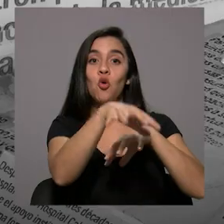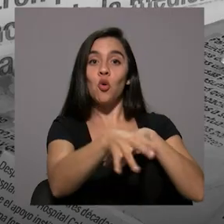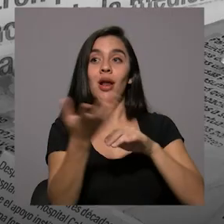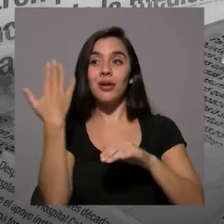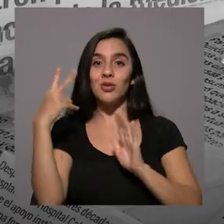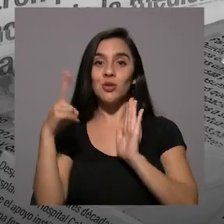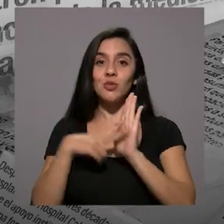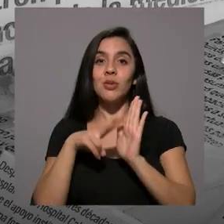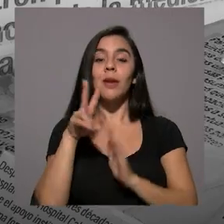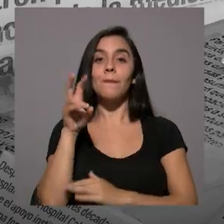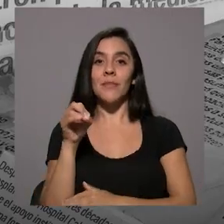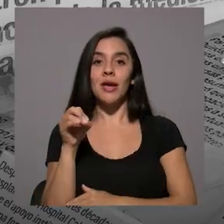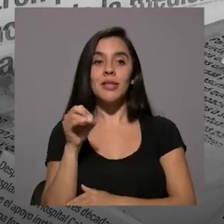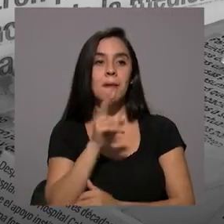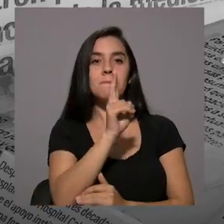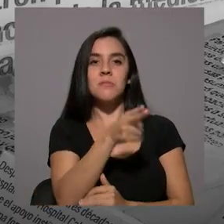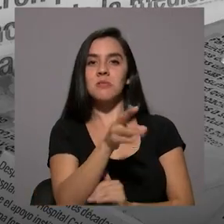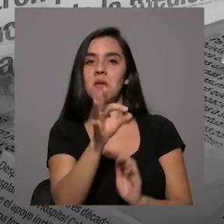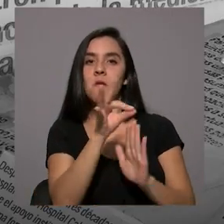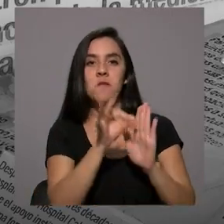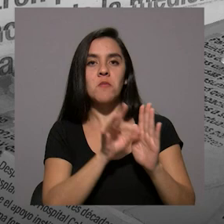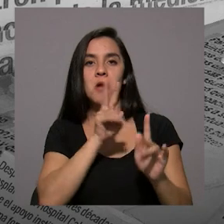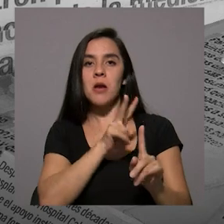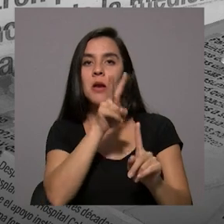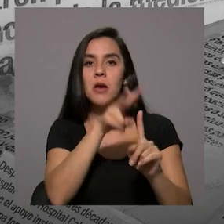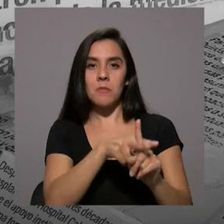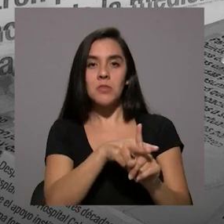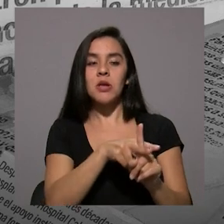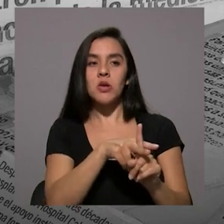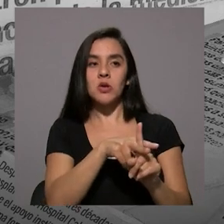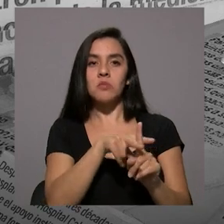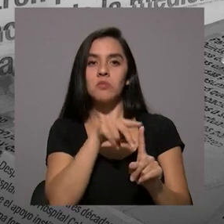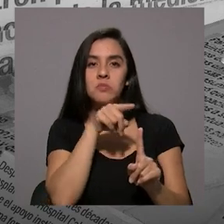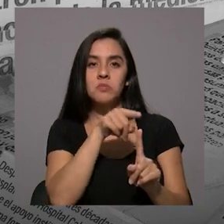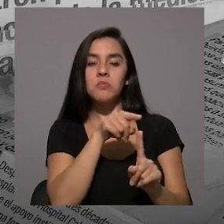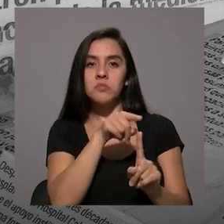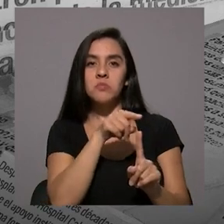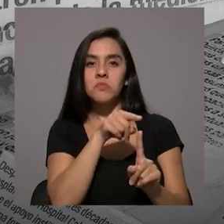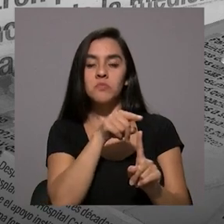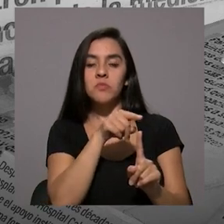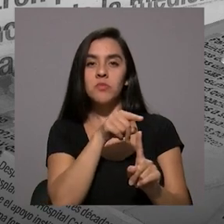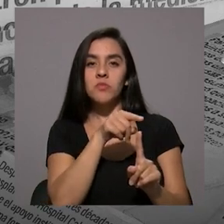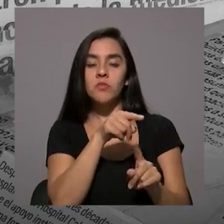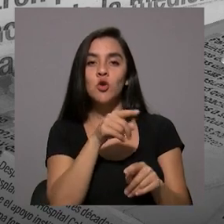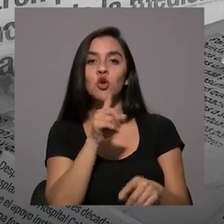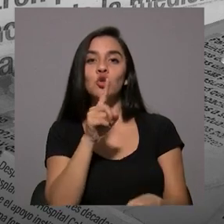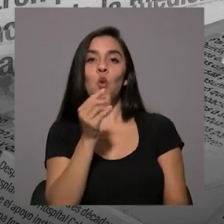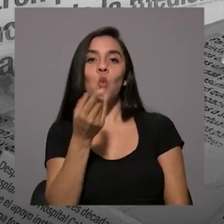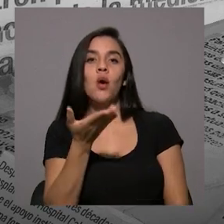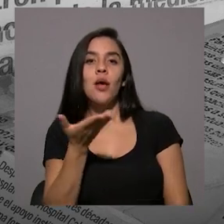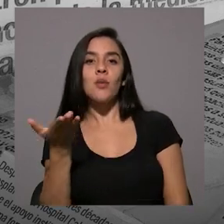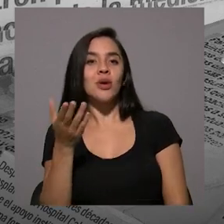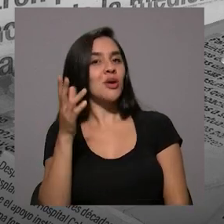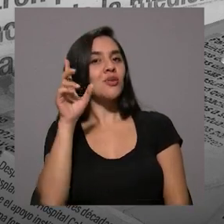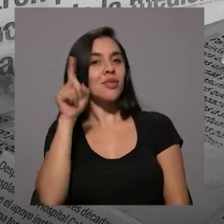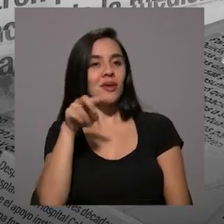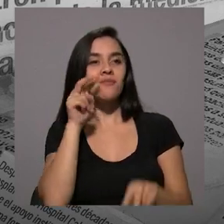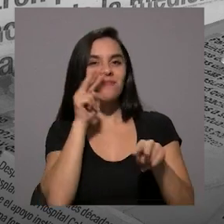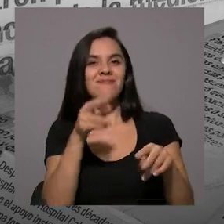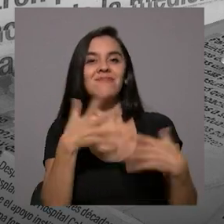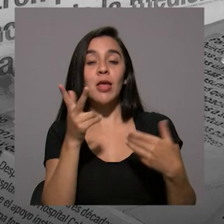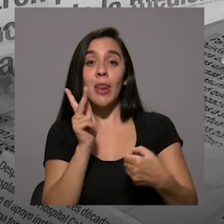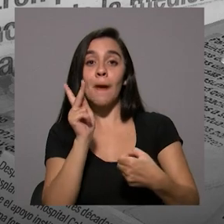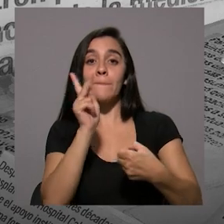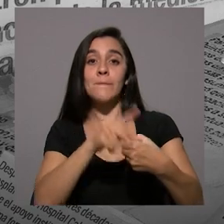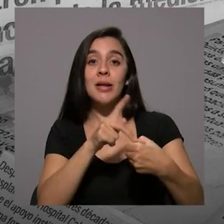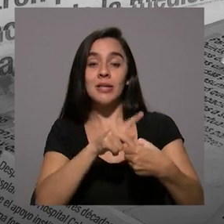se religió la misma fórmula que había sido electa en ese momento con un elemento que no podemos perder de vista,